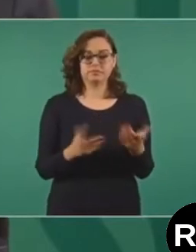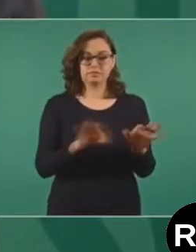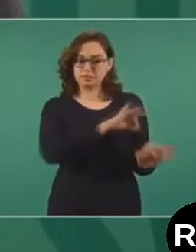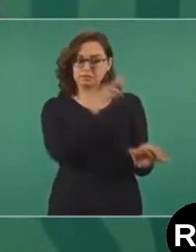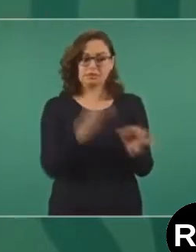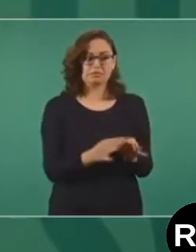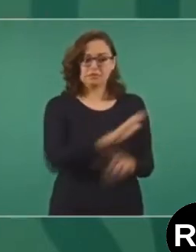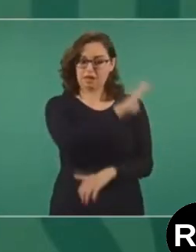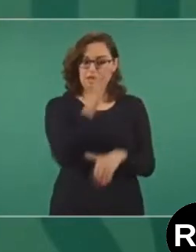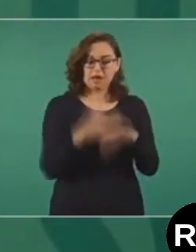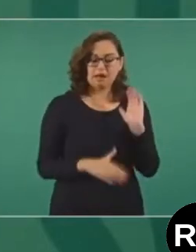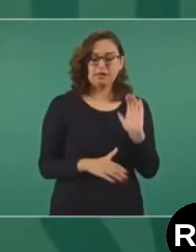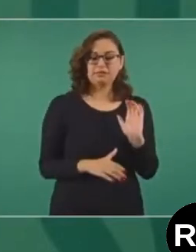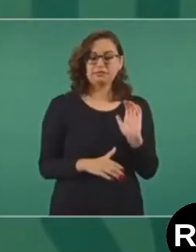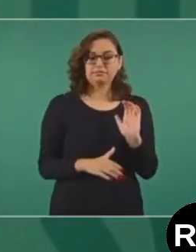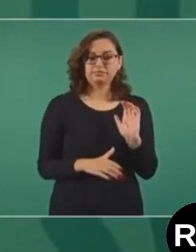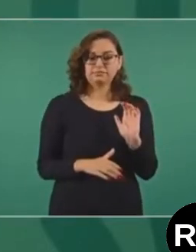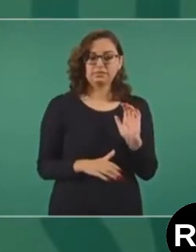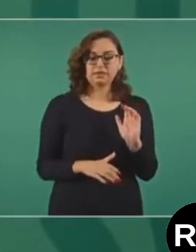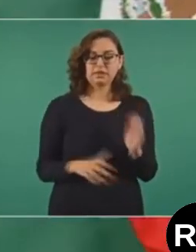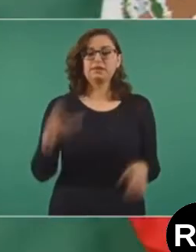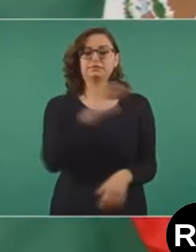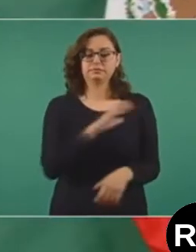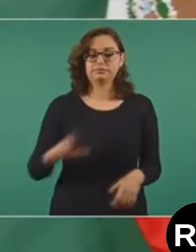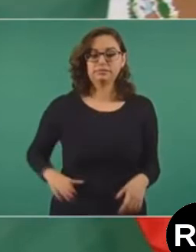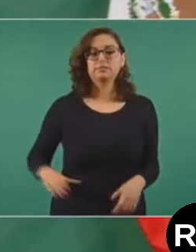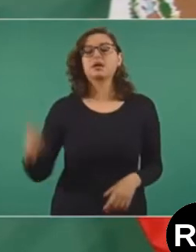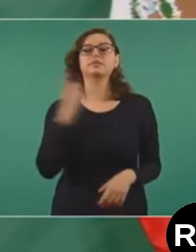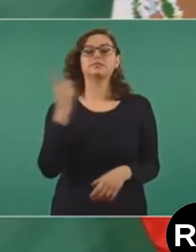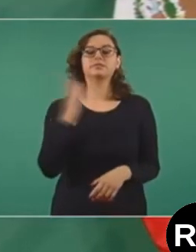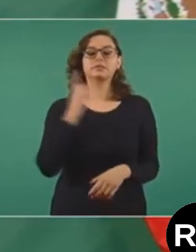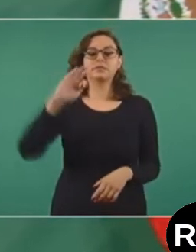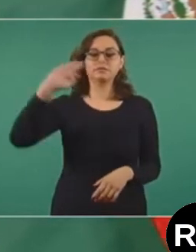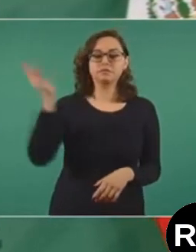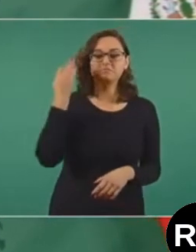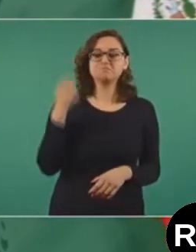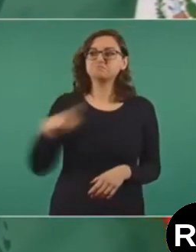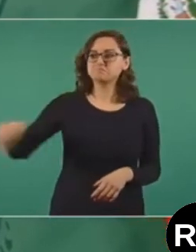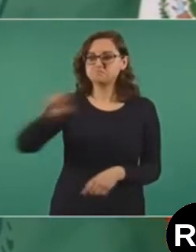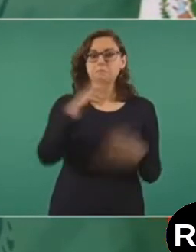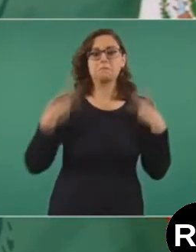y es candidata a diputada federal y gana.